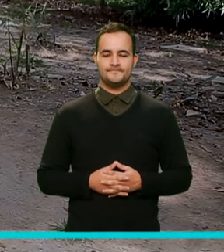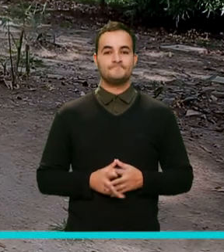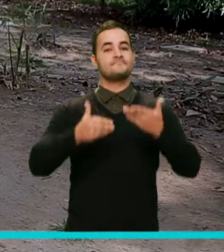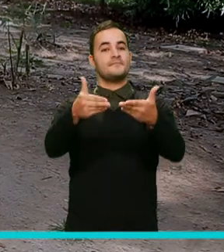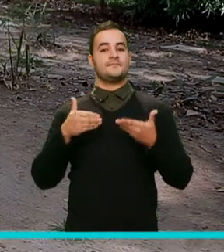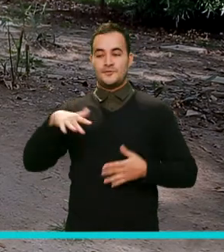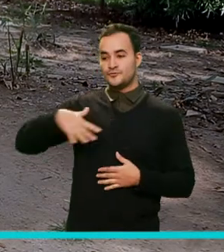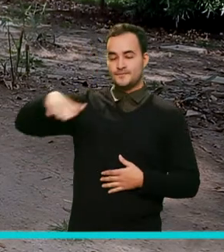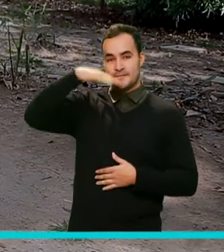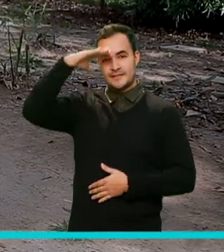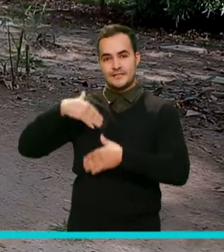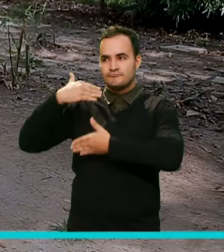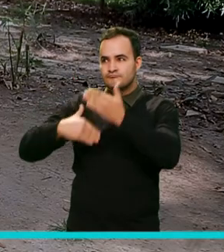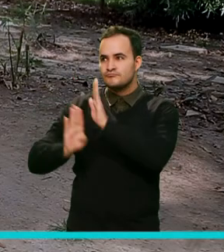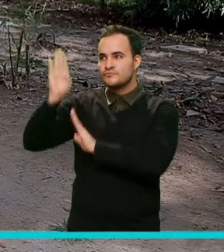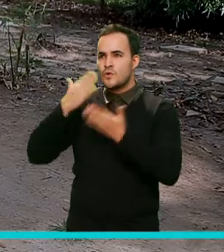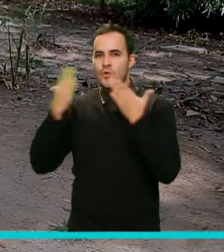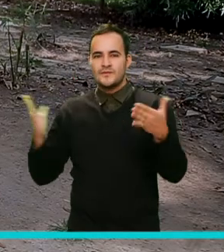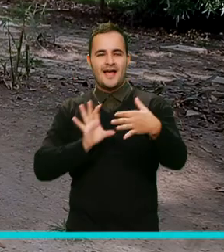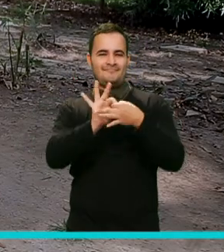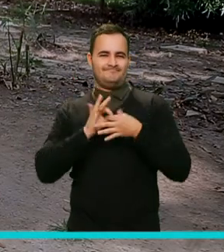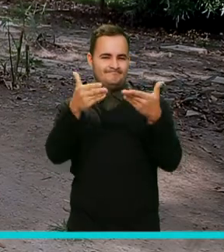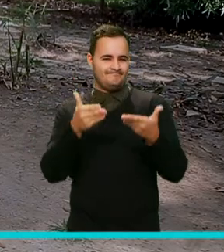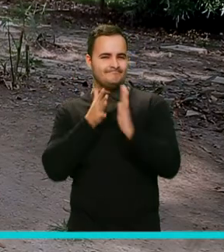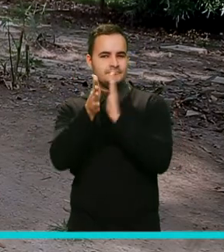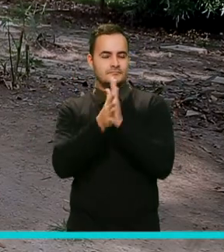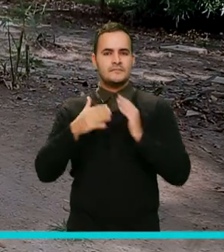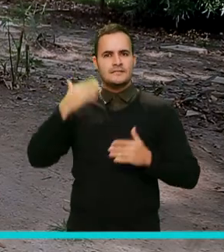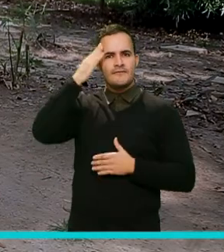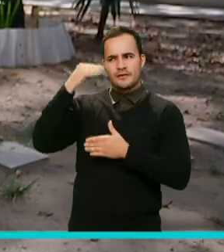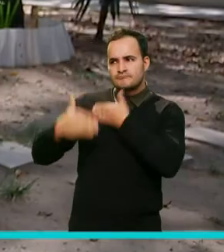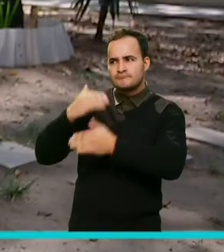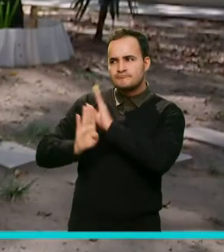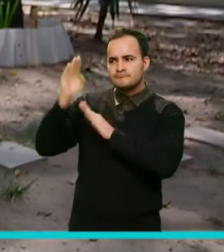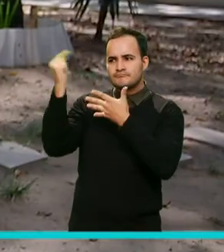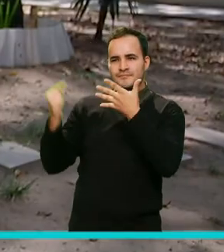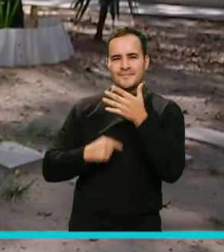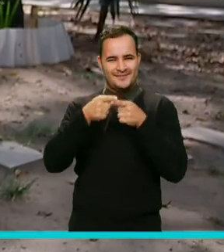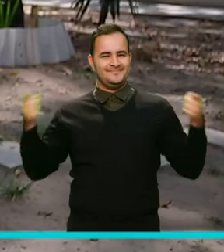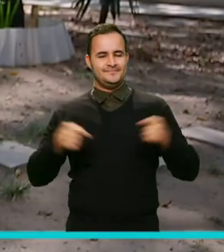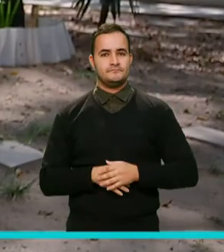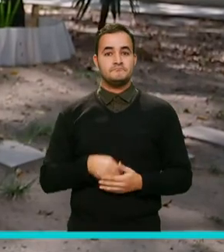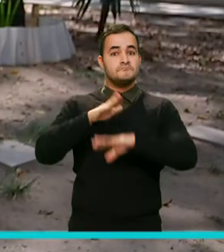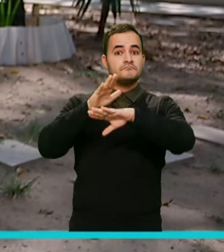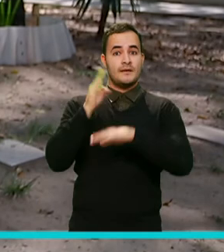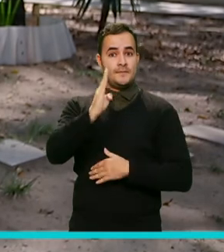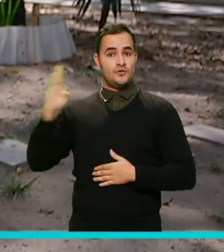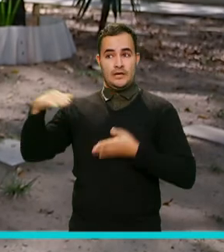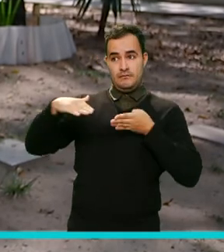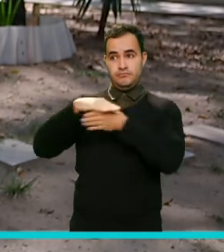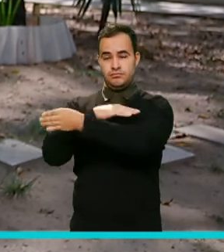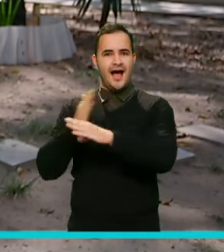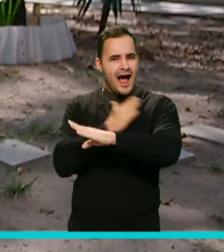Bienvenidos a Medellín Conecta TV, aquí conocerás cómo avanza nuestra Medellín Futuro. Si antes al ingresar a una biblioteca se despertaban